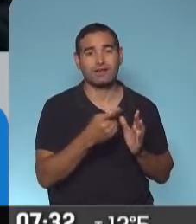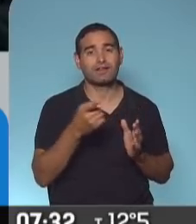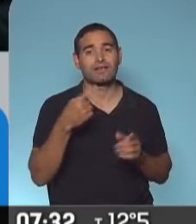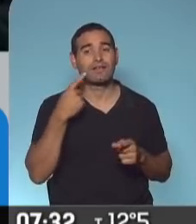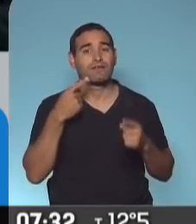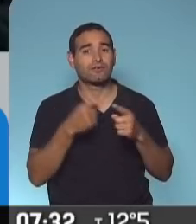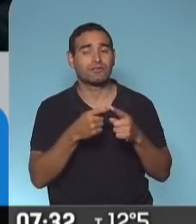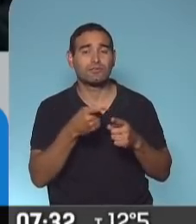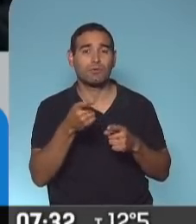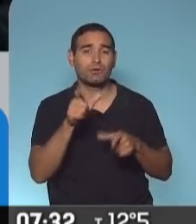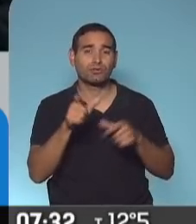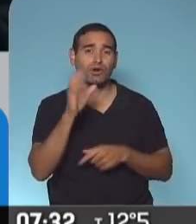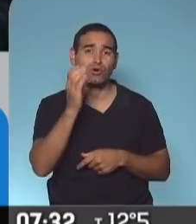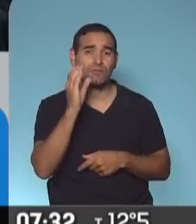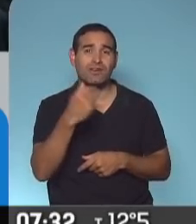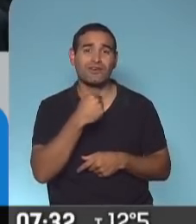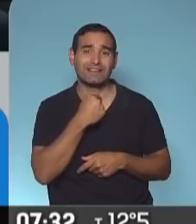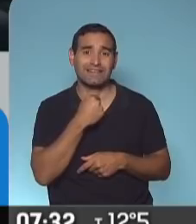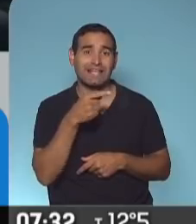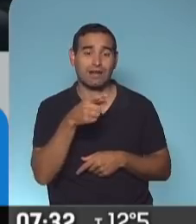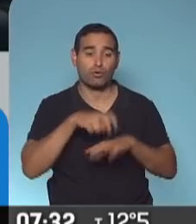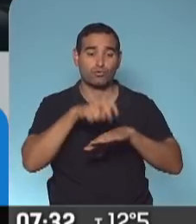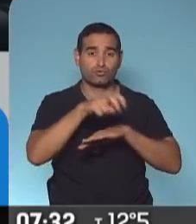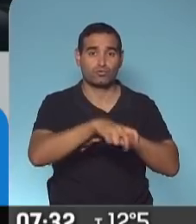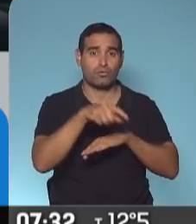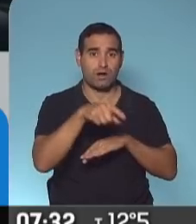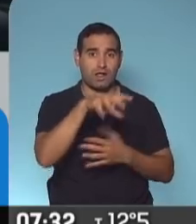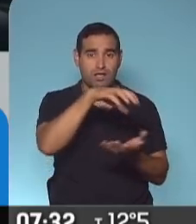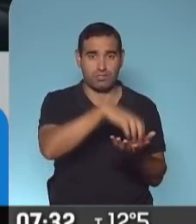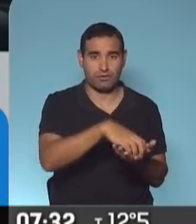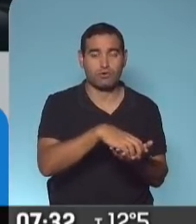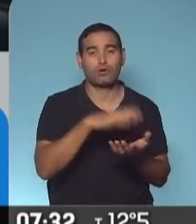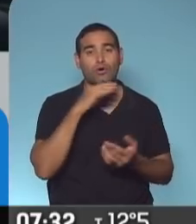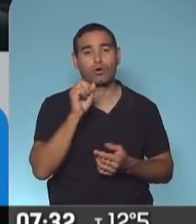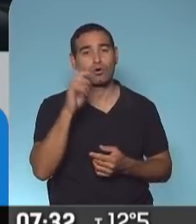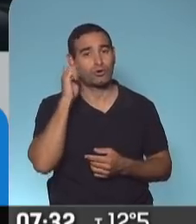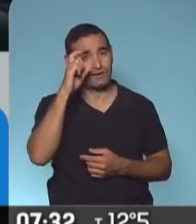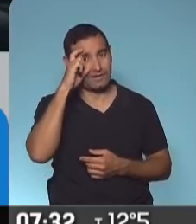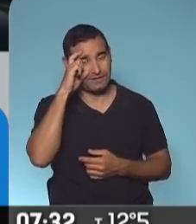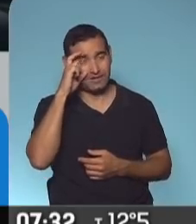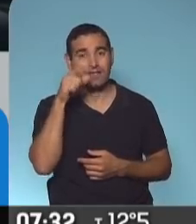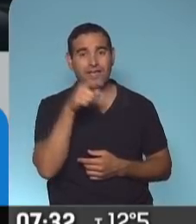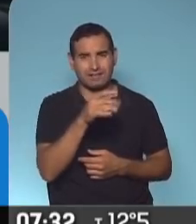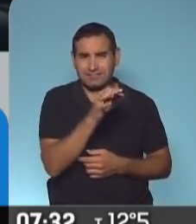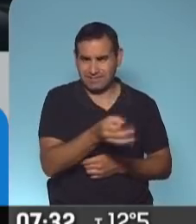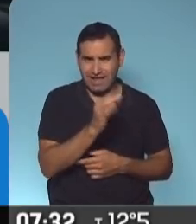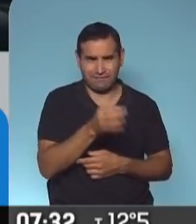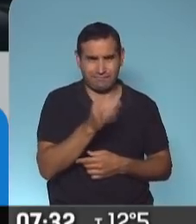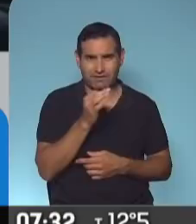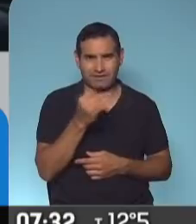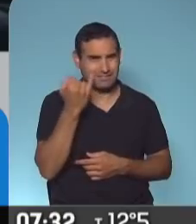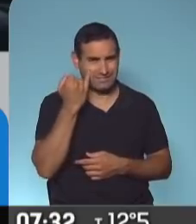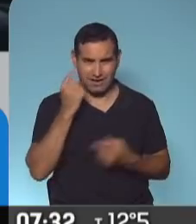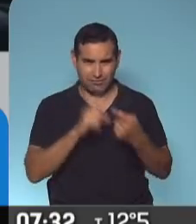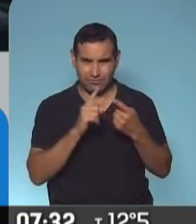obviamente, de estos ciudadanos colombianos es lograr a través de los consulados, en este caso, repito, Jorge Villamisa Trujillo, está al tanto de todo lo que se realizó